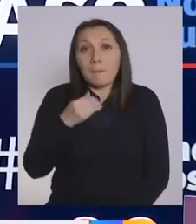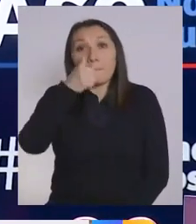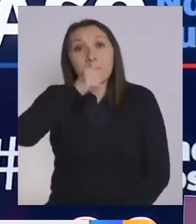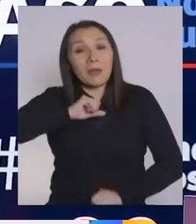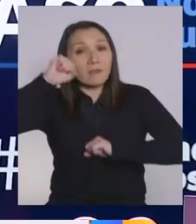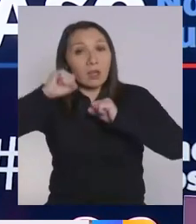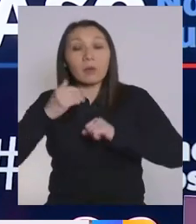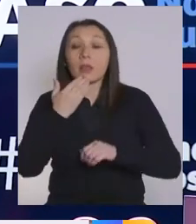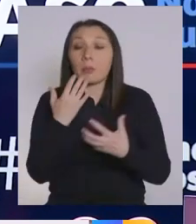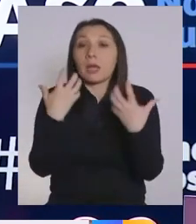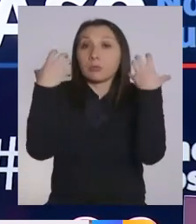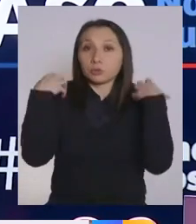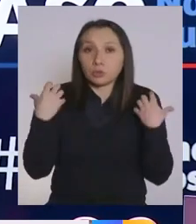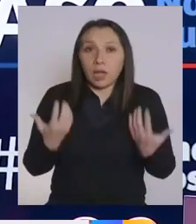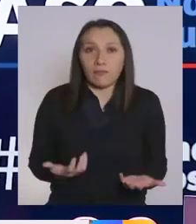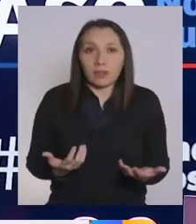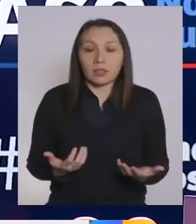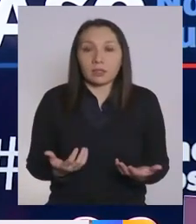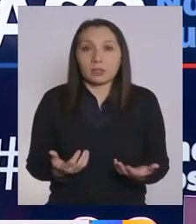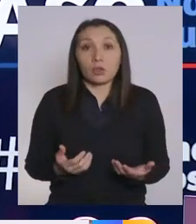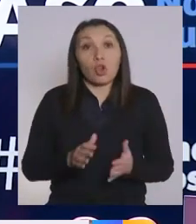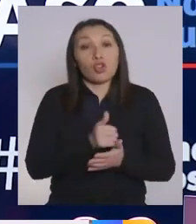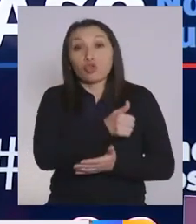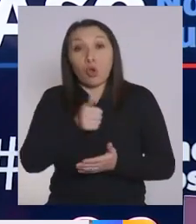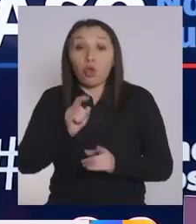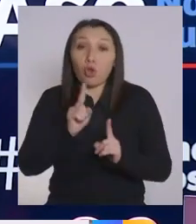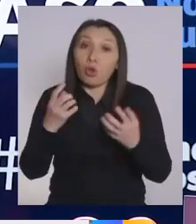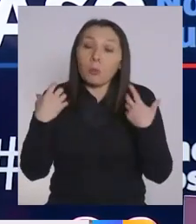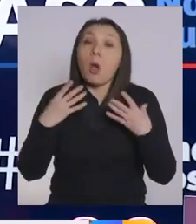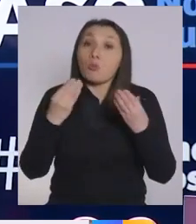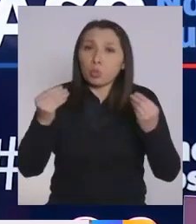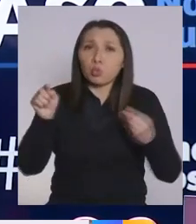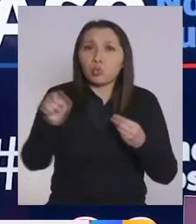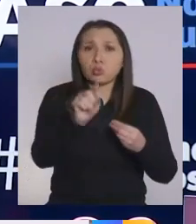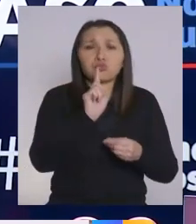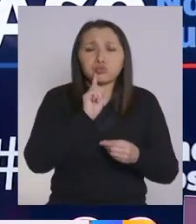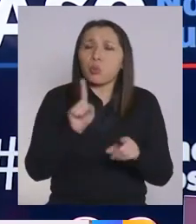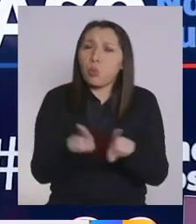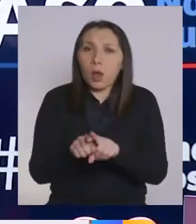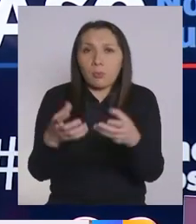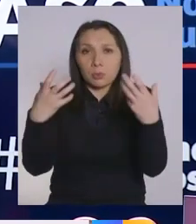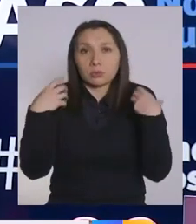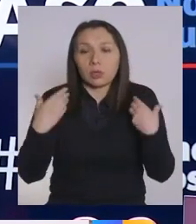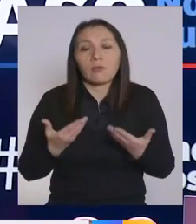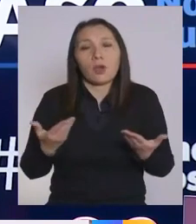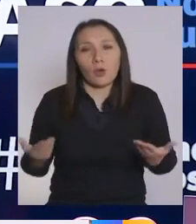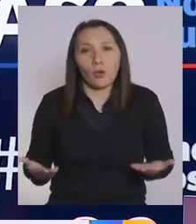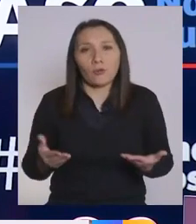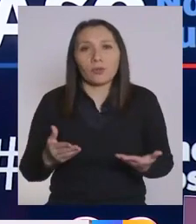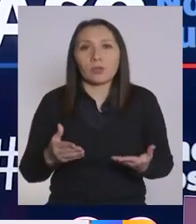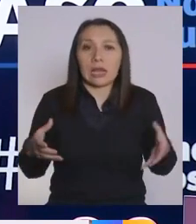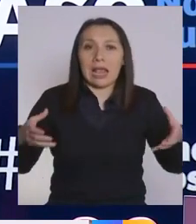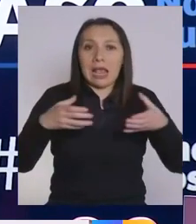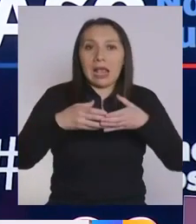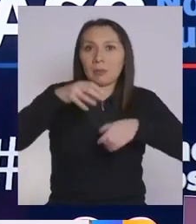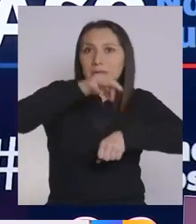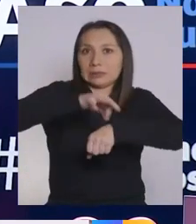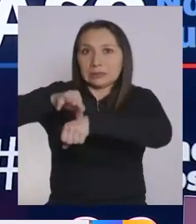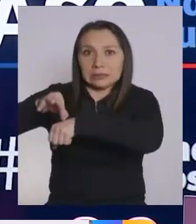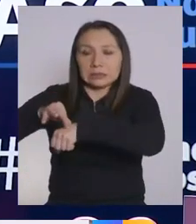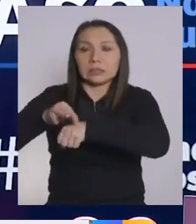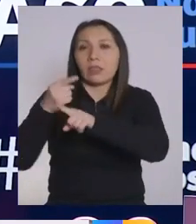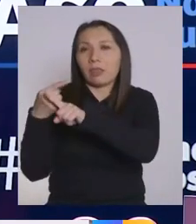privados que han sido responsables. No todos han sido tan responsables, pero muchos han sido responsables. Por supuesto, ¿cierto?, el equipo de salud